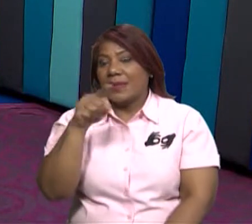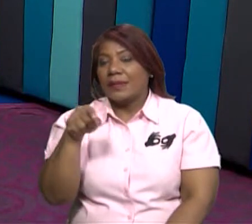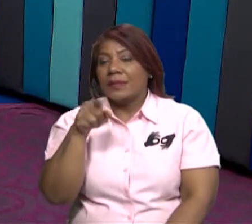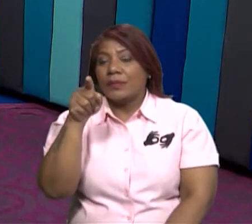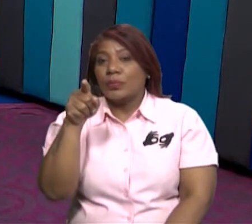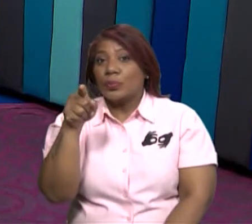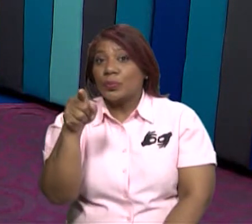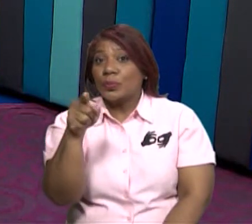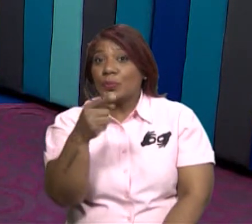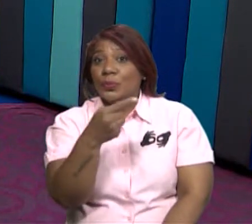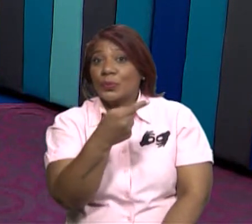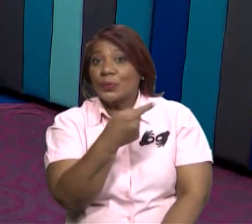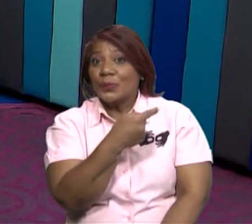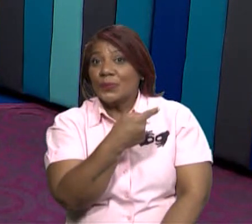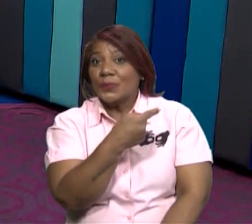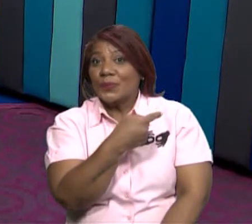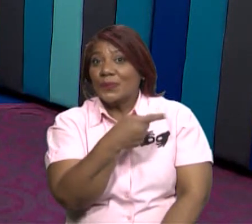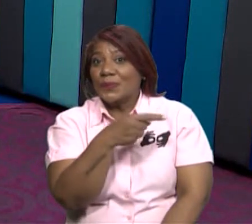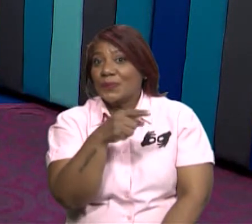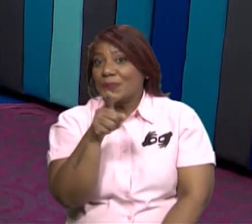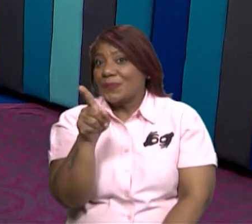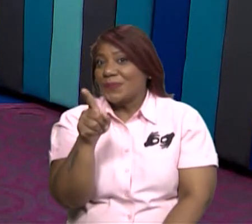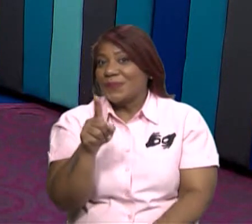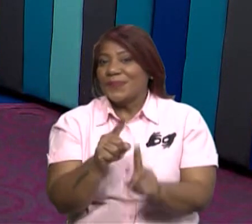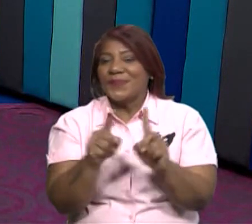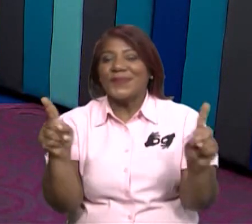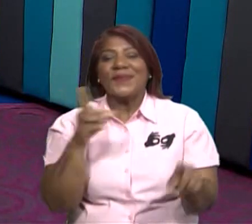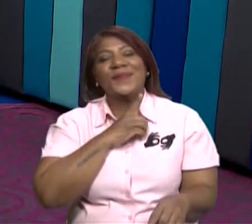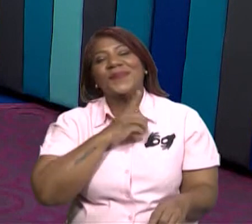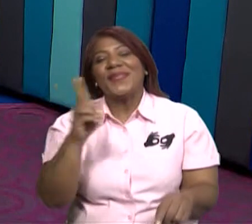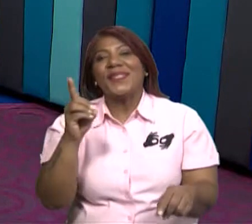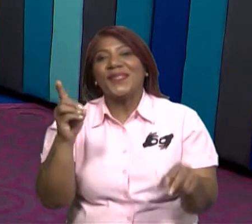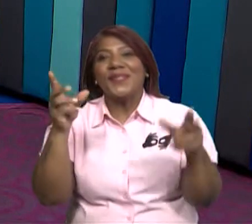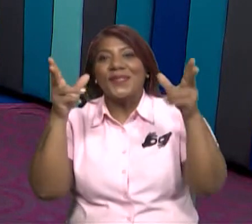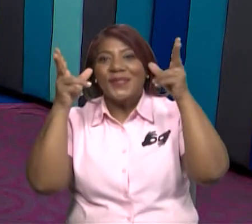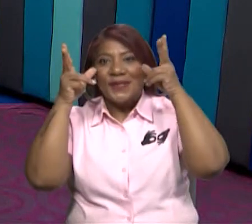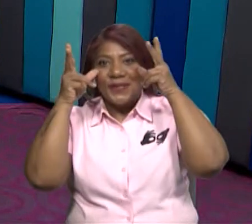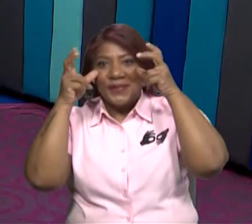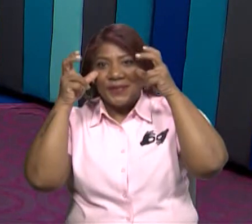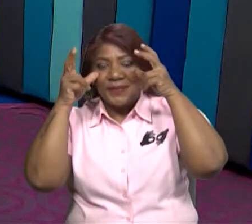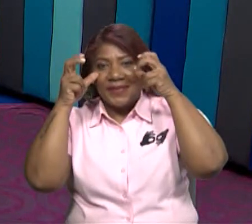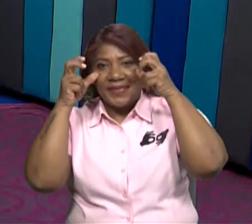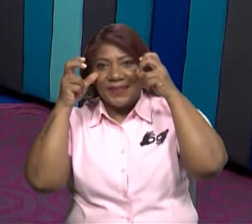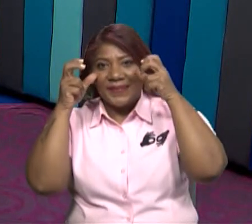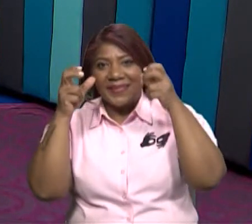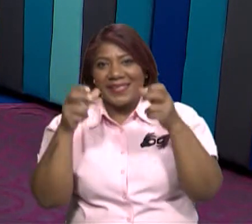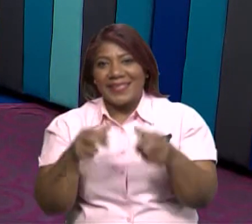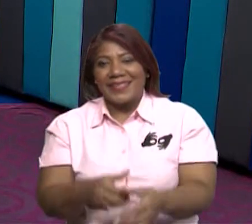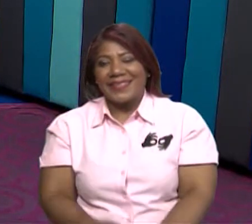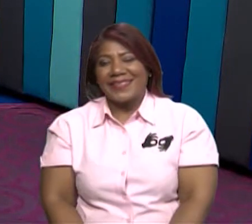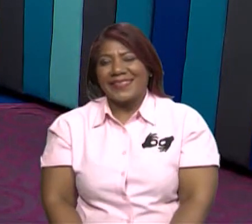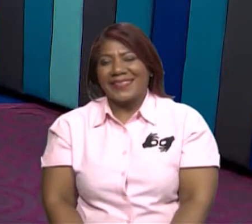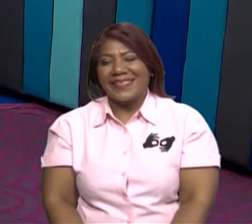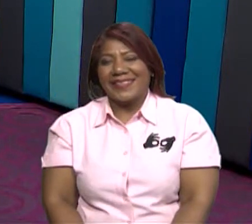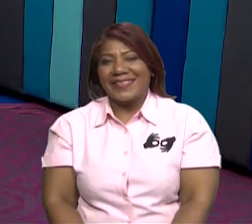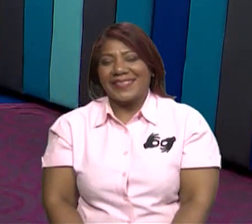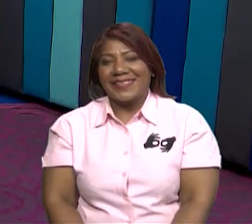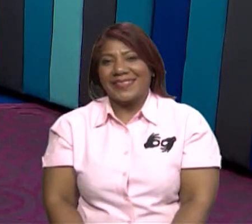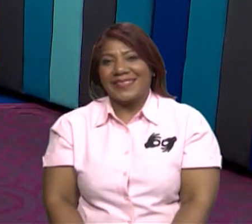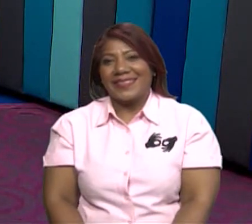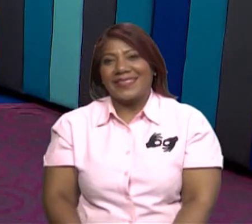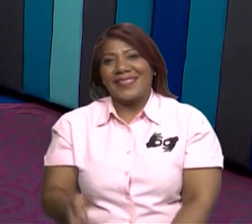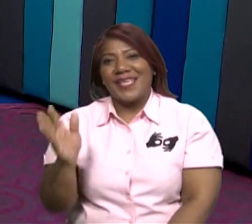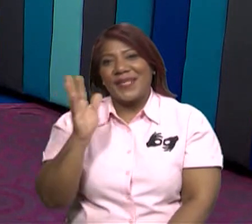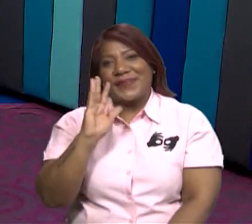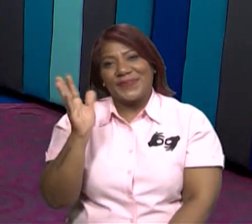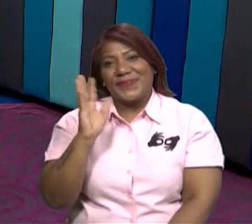despido de usted diciéndole... Tú me ves, yo te veo, pero Dios nos observa. Ya sabes, nos